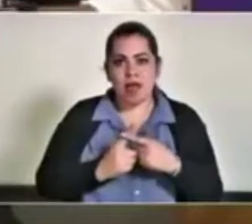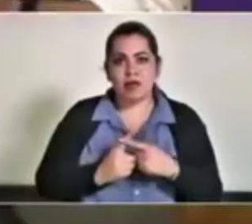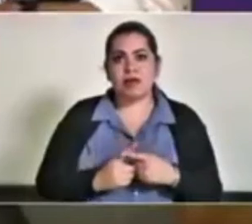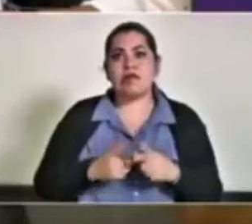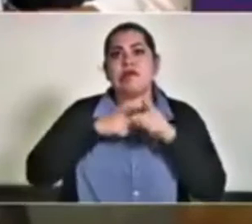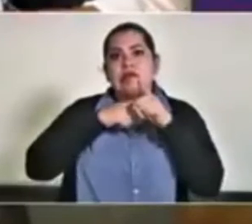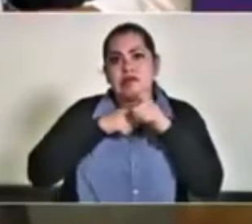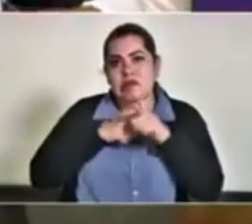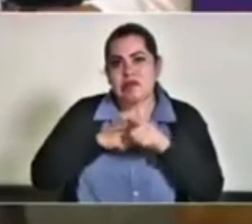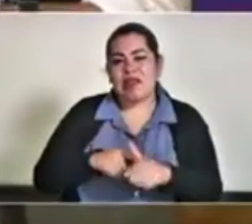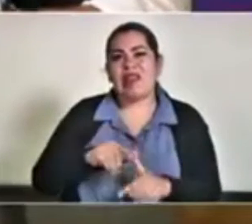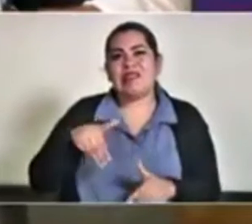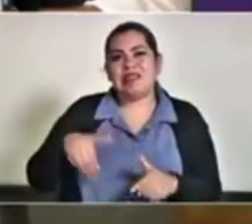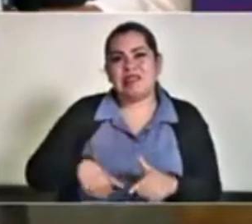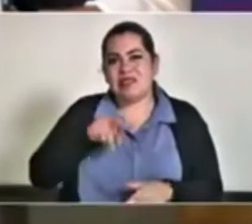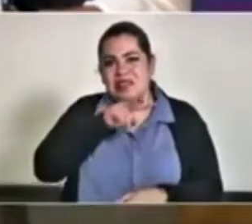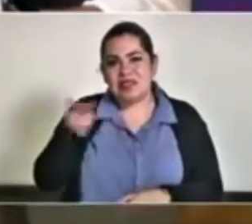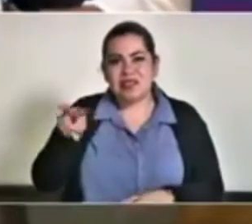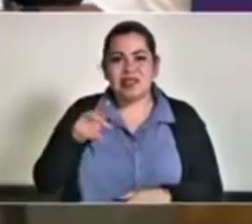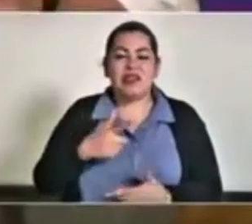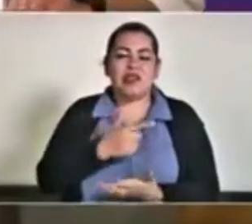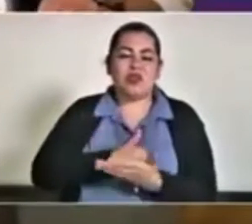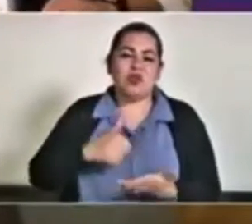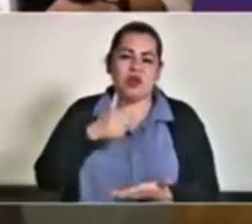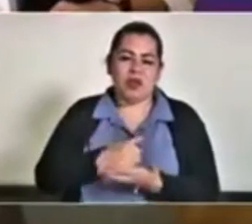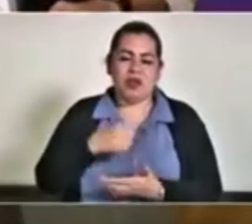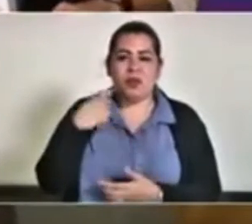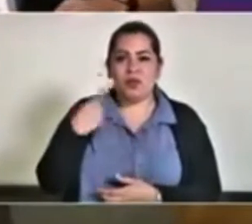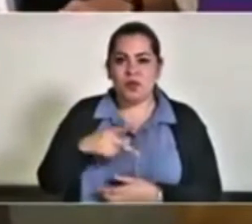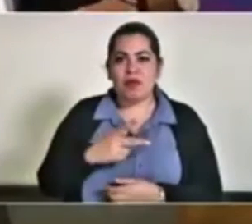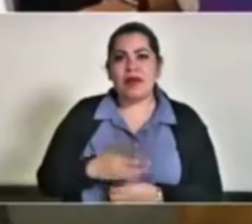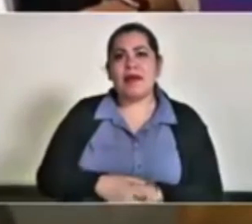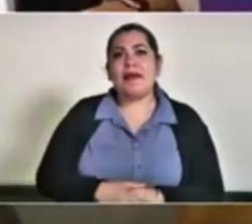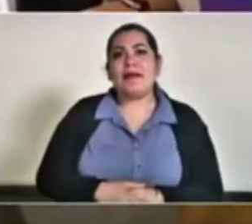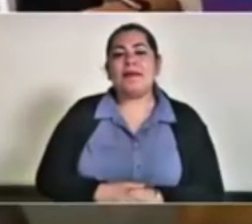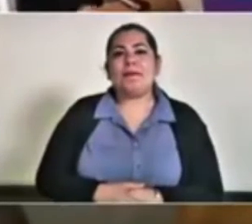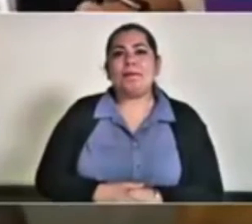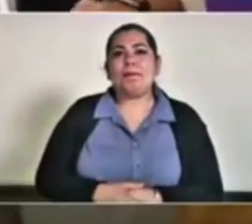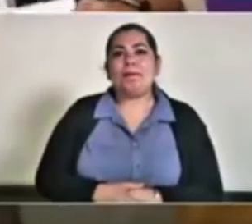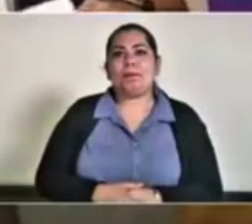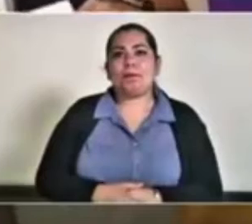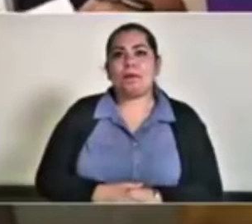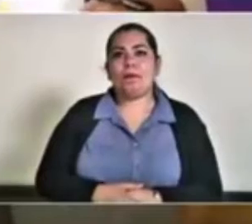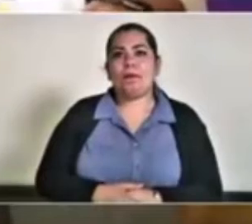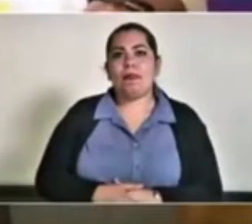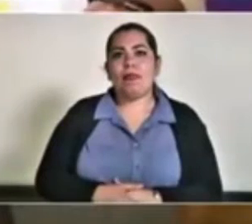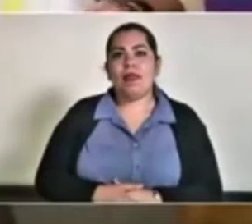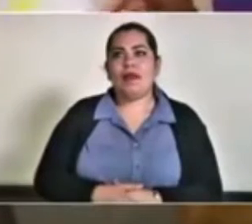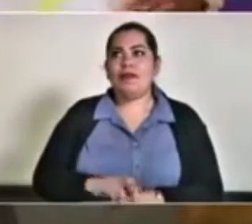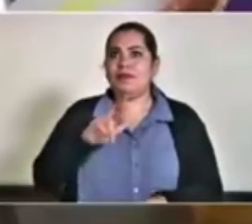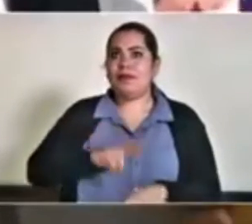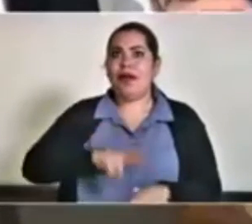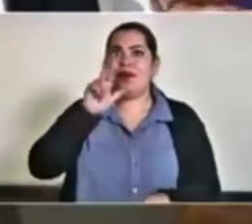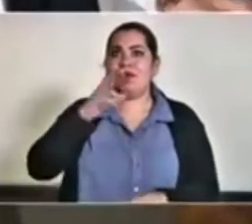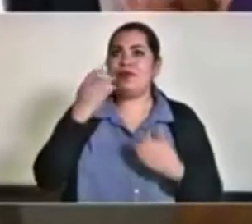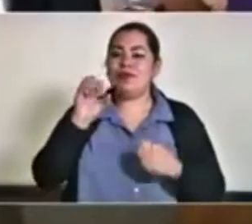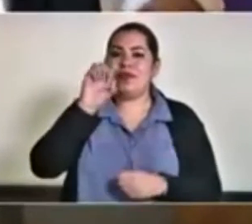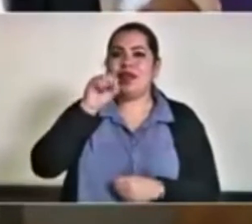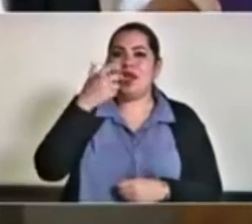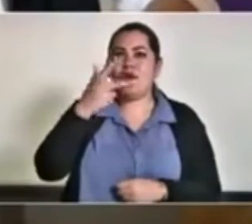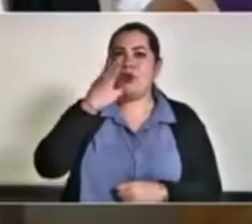Continúa la incidencia en la zona conurbada y en la ciudad de Puebla, la de mayor con el